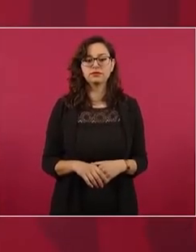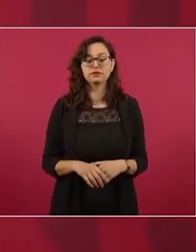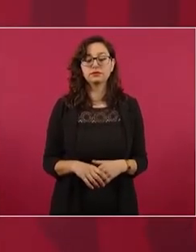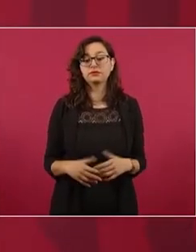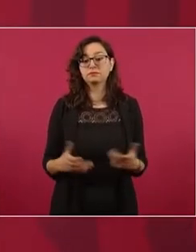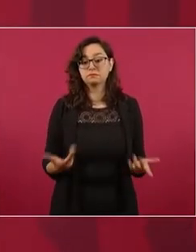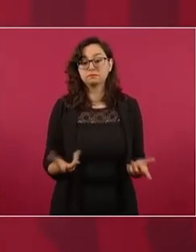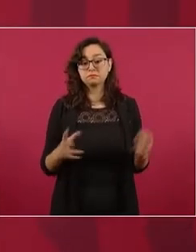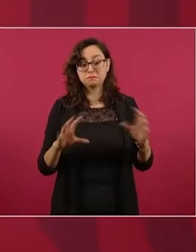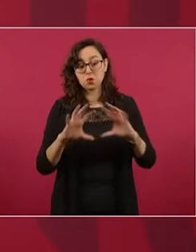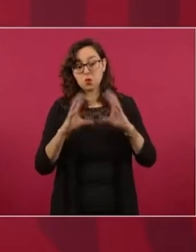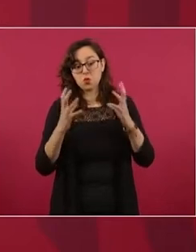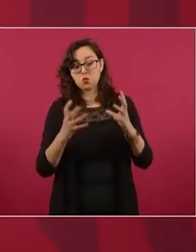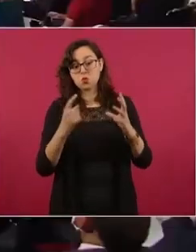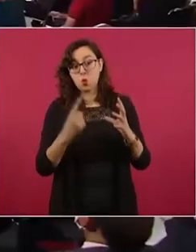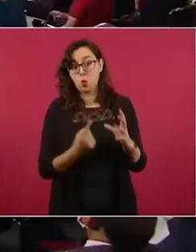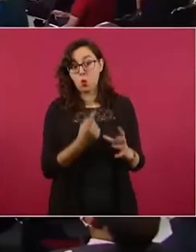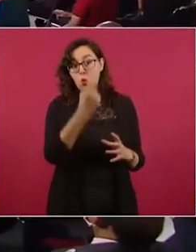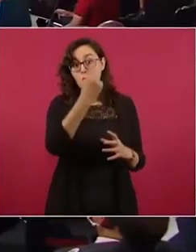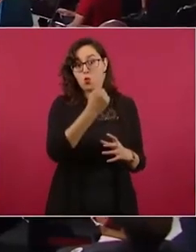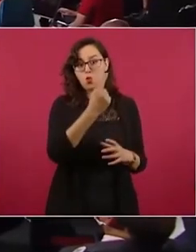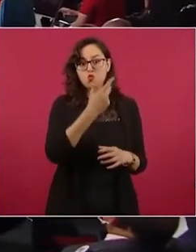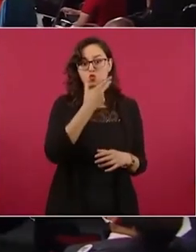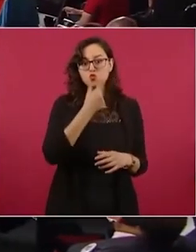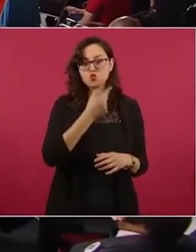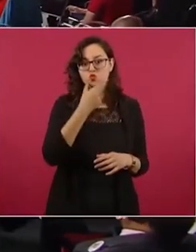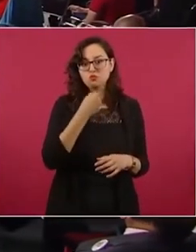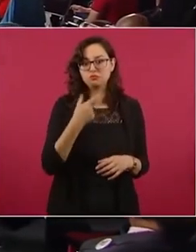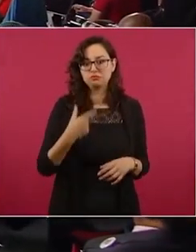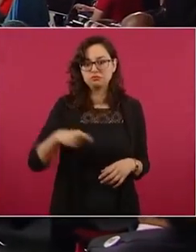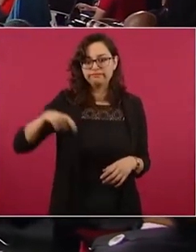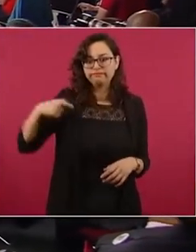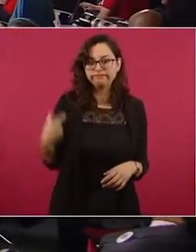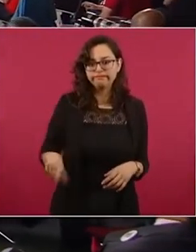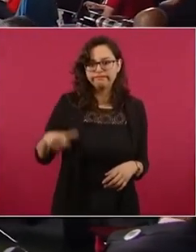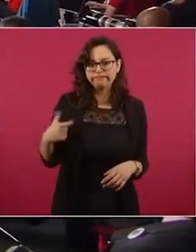mundo había decidido comprar